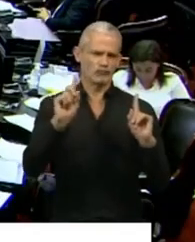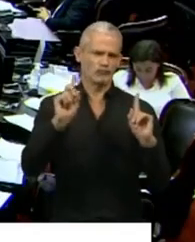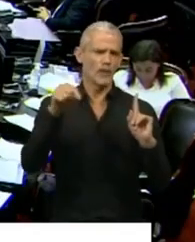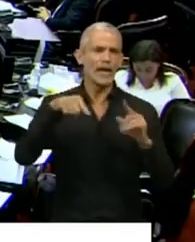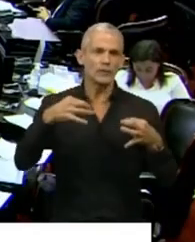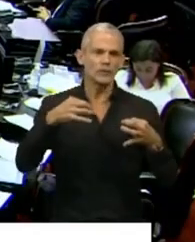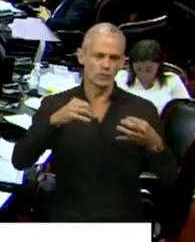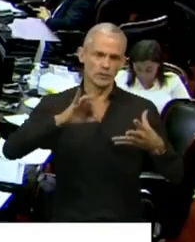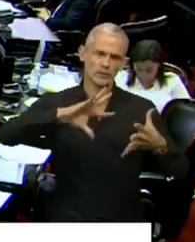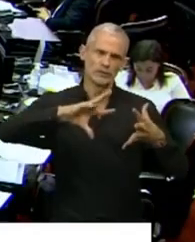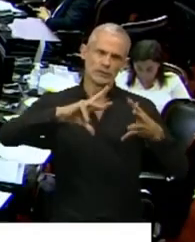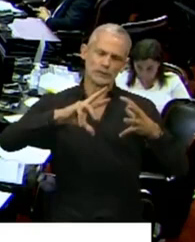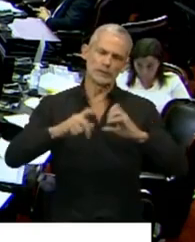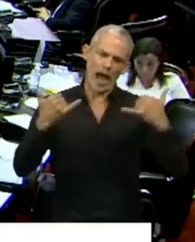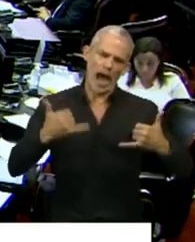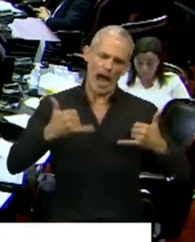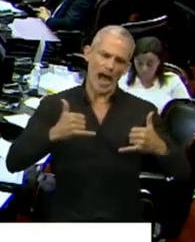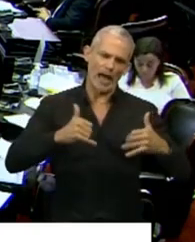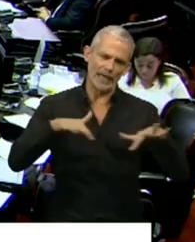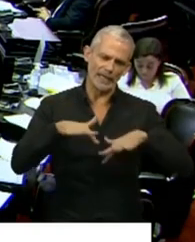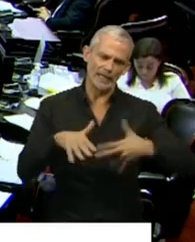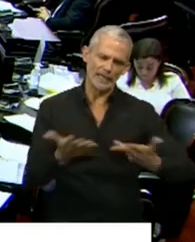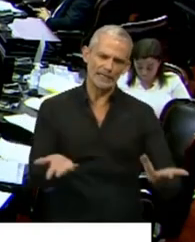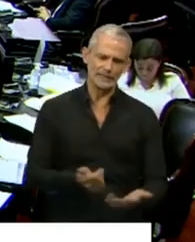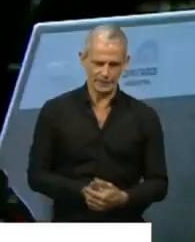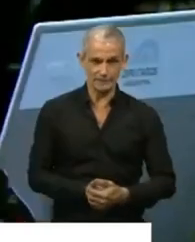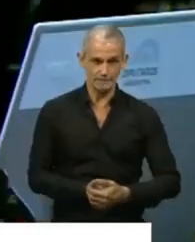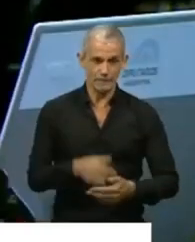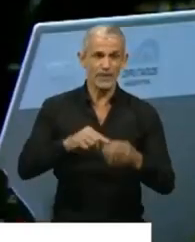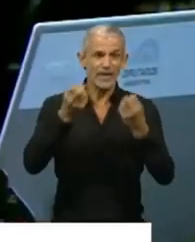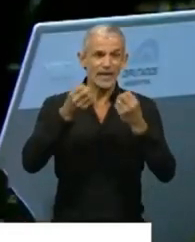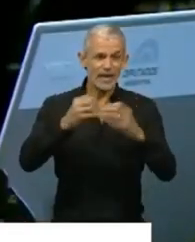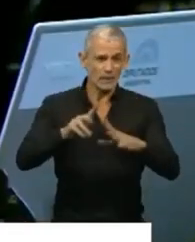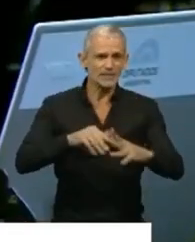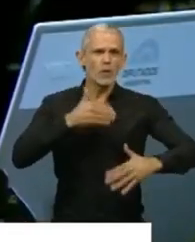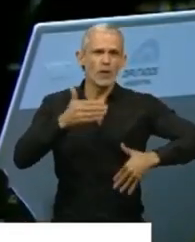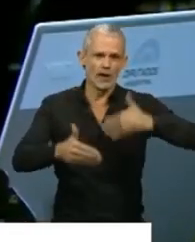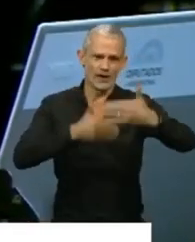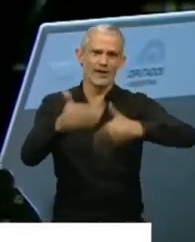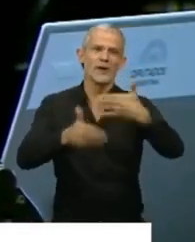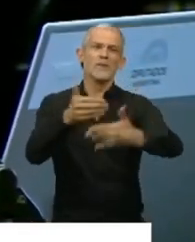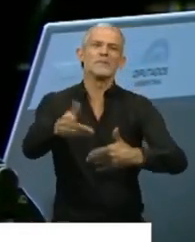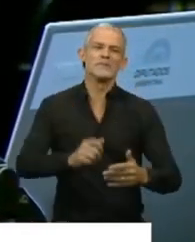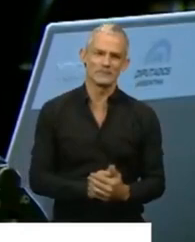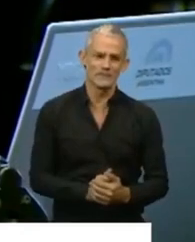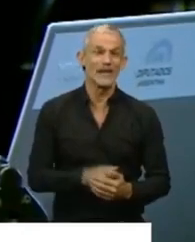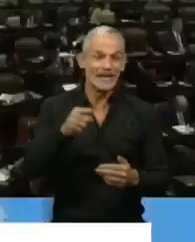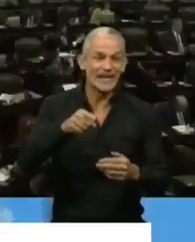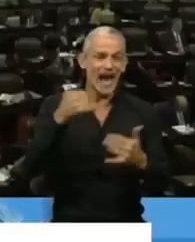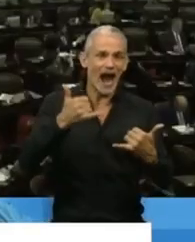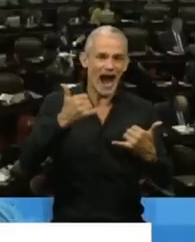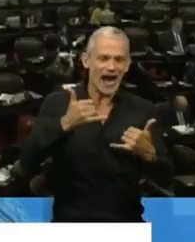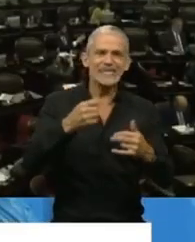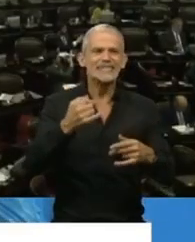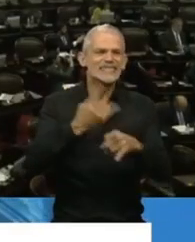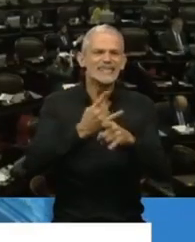de una verdadera crisis. Y la diferencia entre ambas es que la primera comienza, tiene un proceso y concluye. Y en una crisis existe una enorme